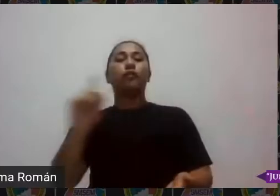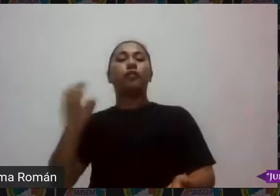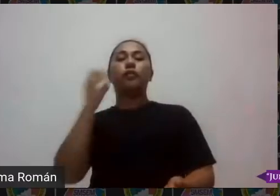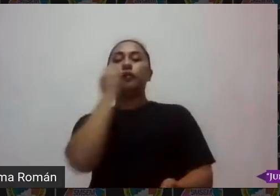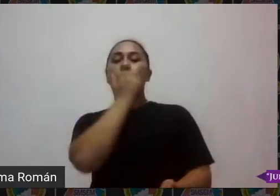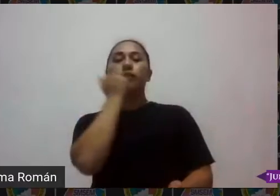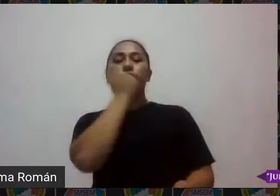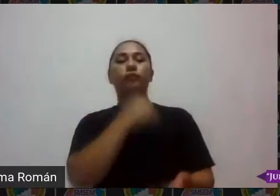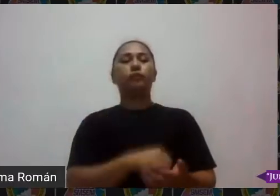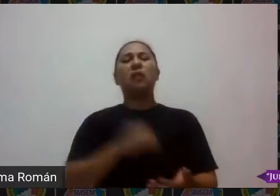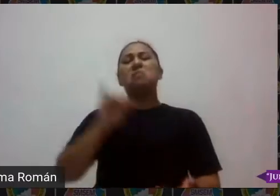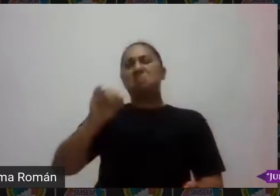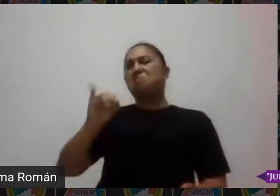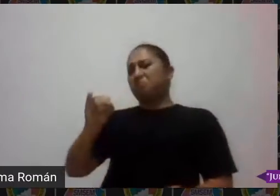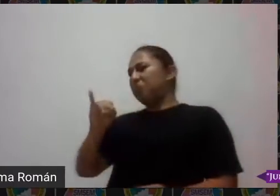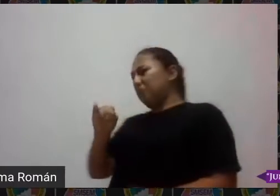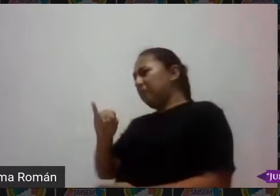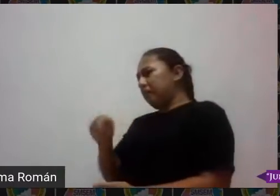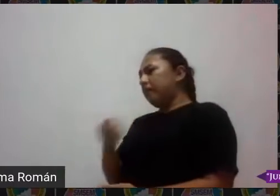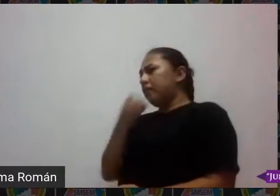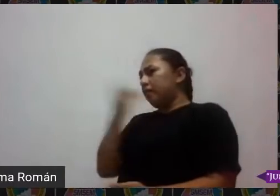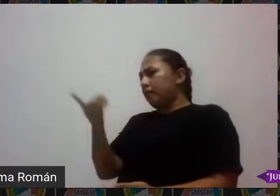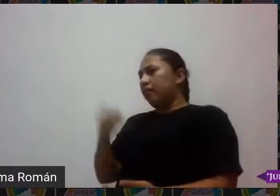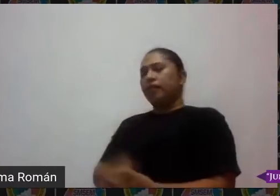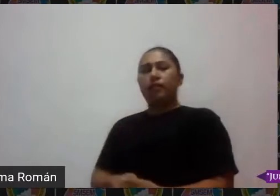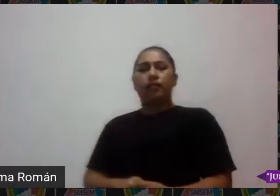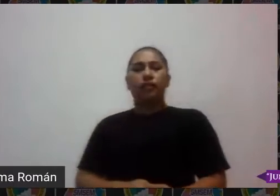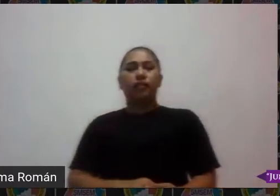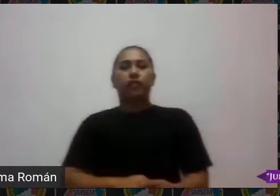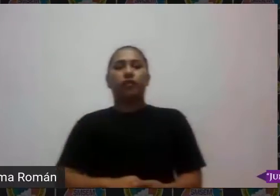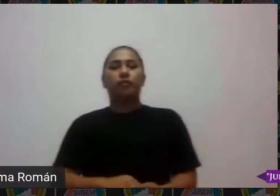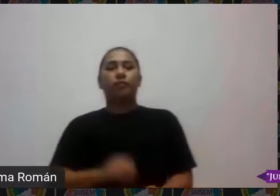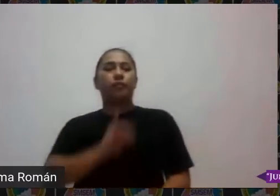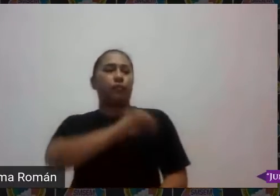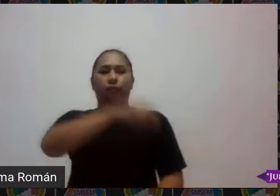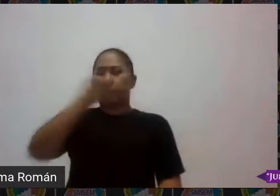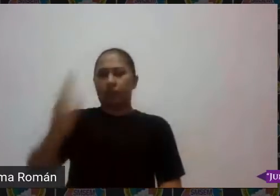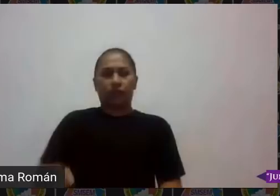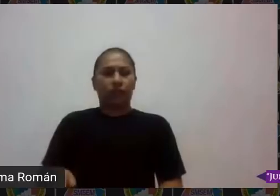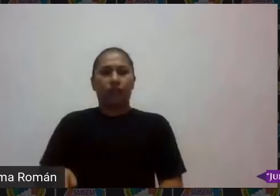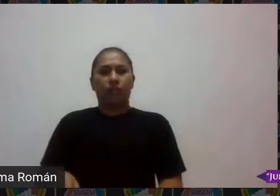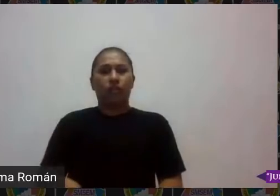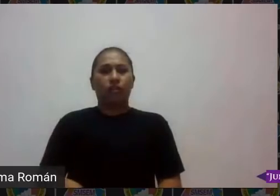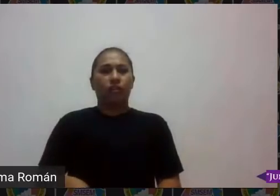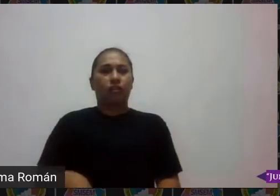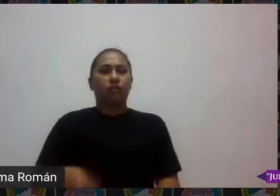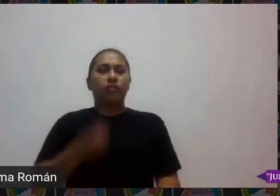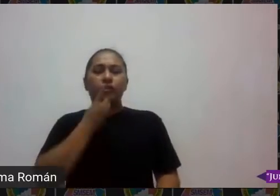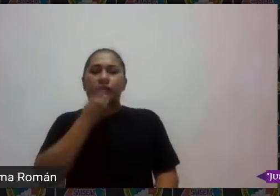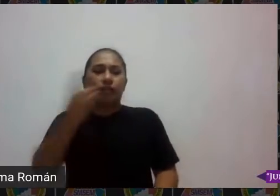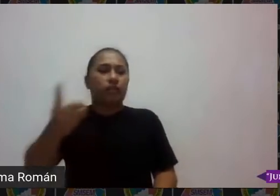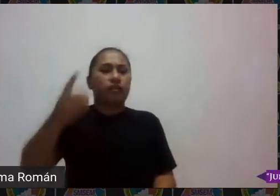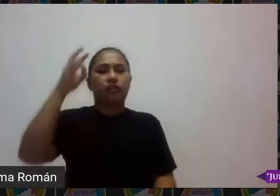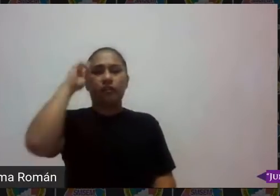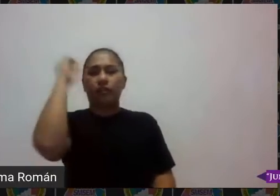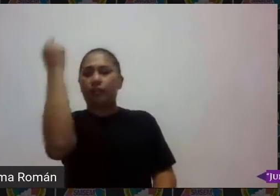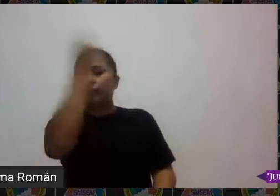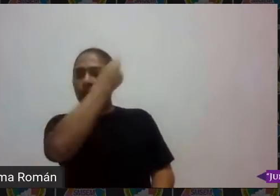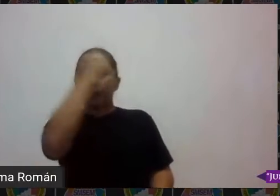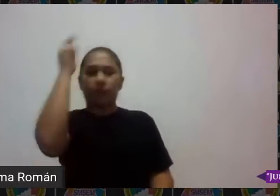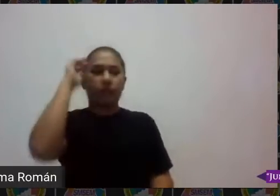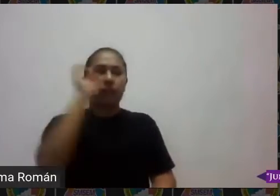sí como no nunca se ha dicho que va a ser una evaluación conforme a las